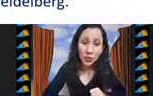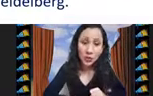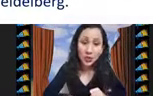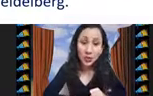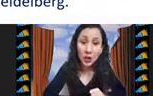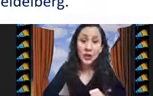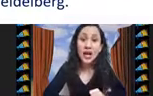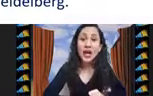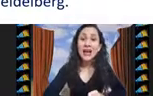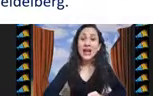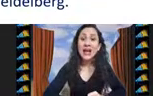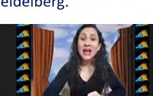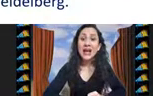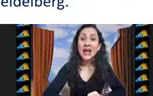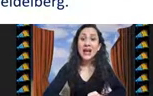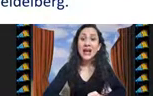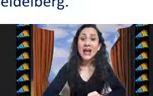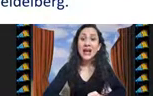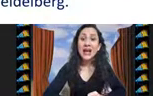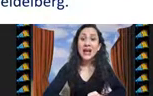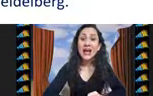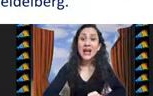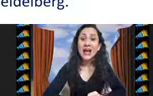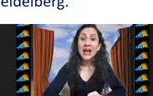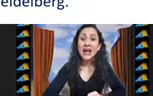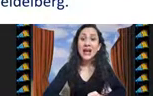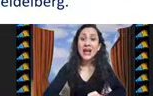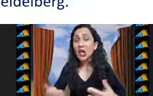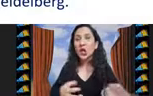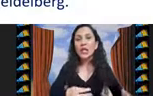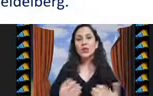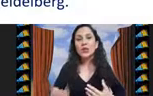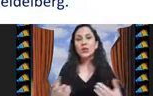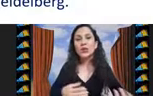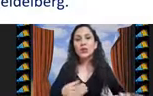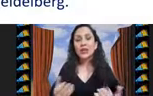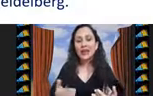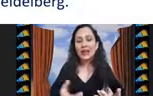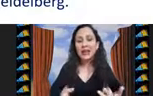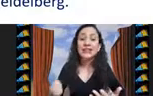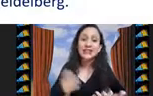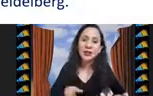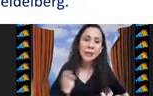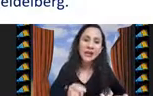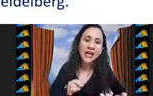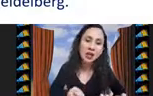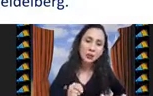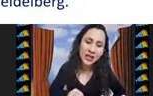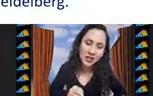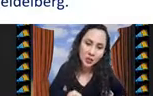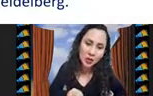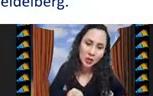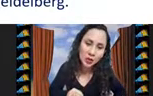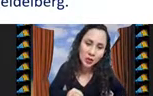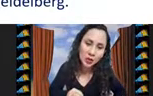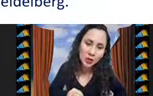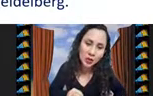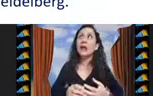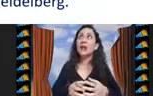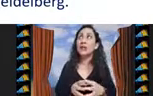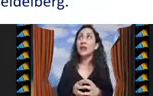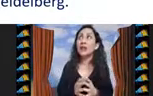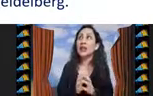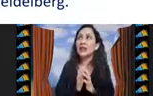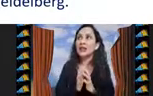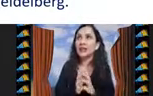optimización combinatoria y al análisis de algunos algoritmos que han sido aplicados para resolver este